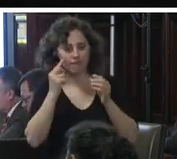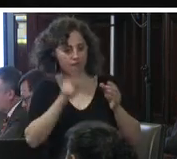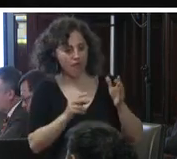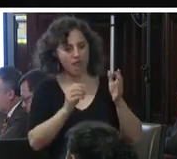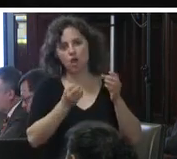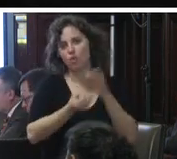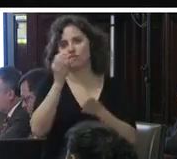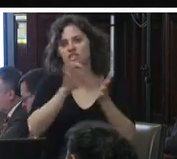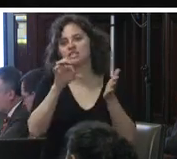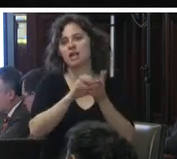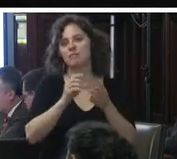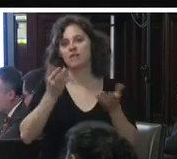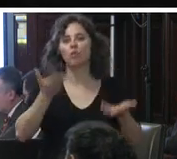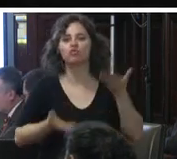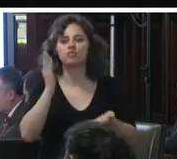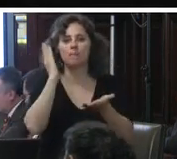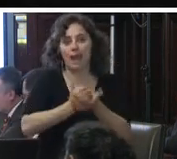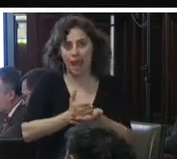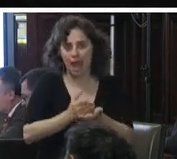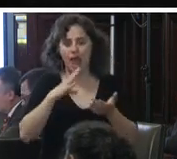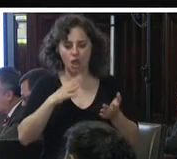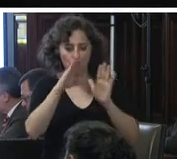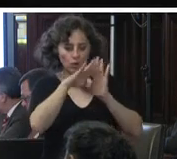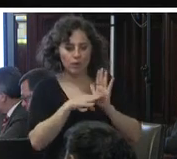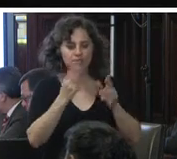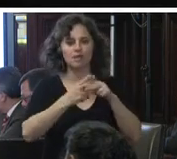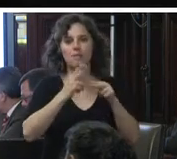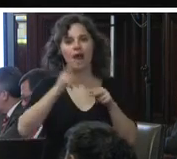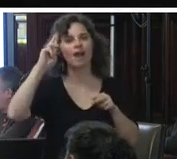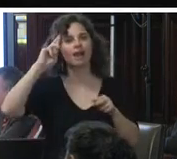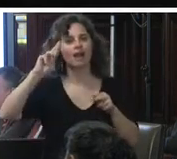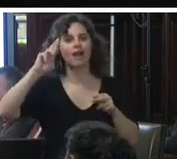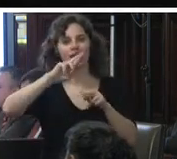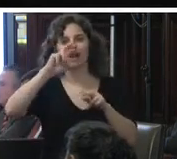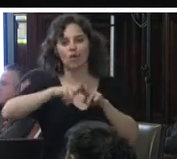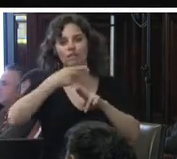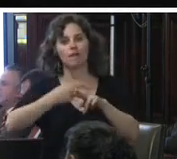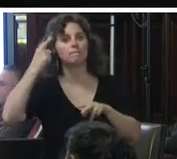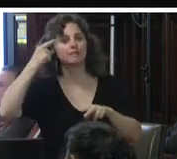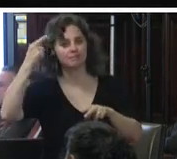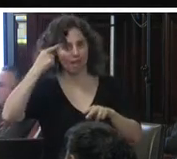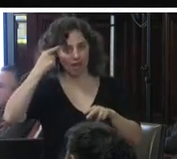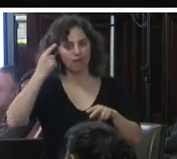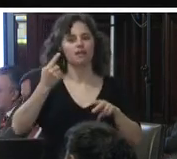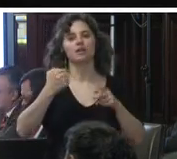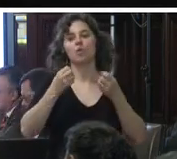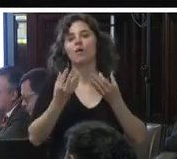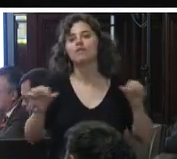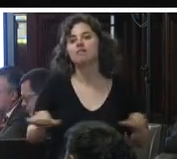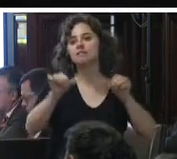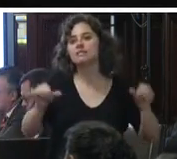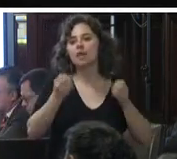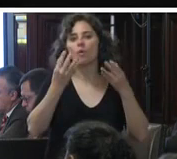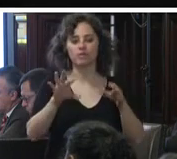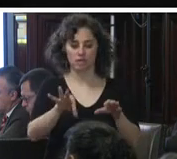penal tenemos un programa en la Procuraduría que se llama Repensar en donde se hace una vez que se